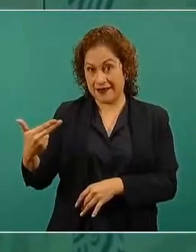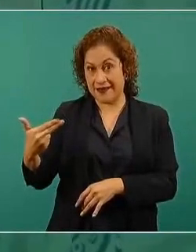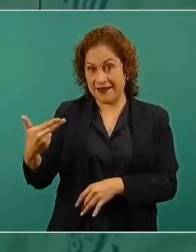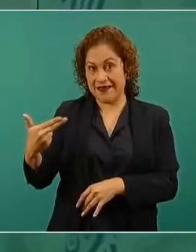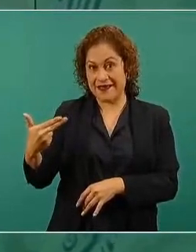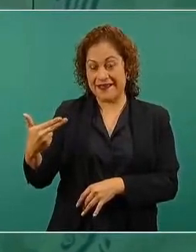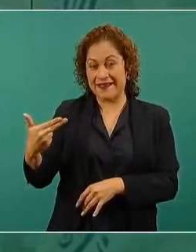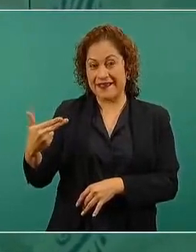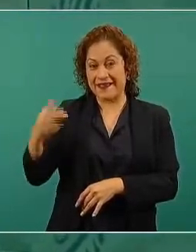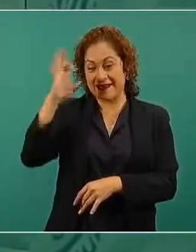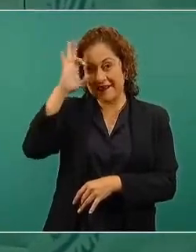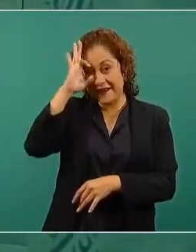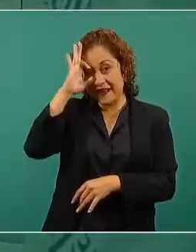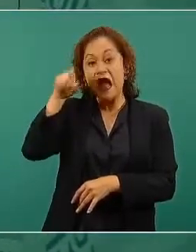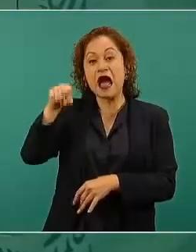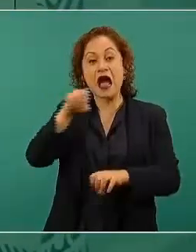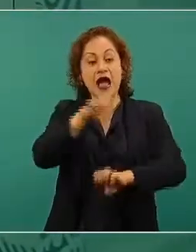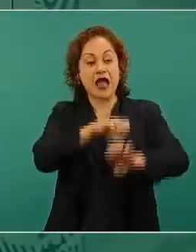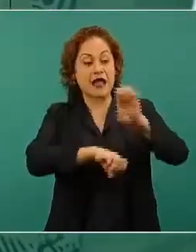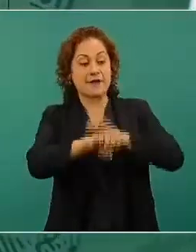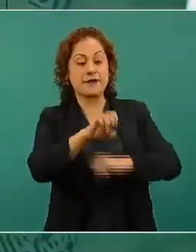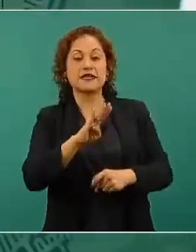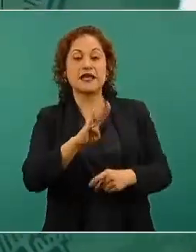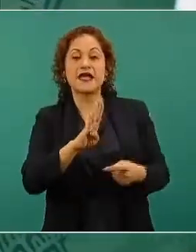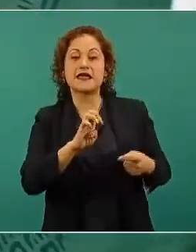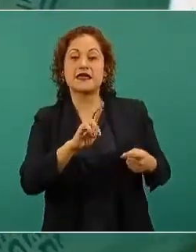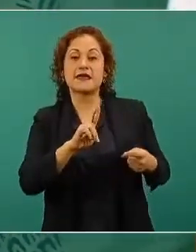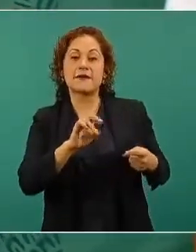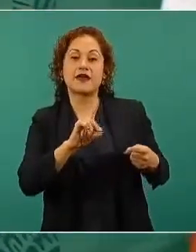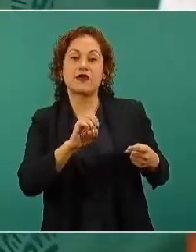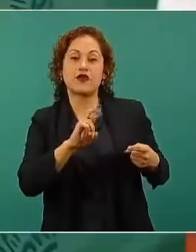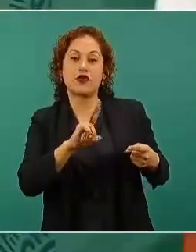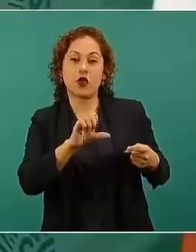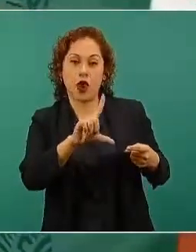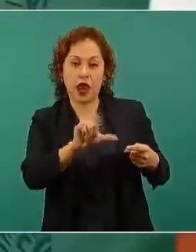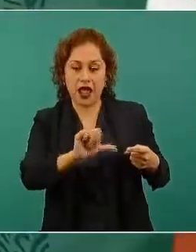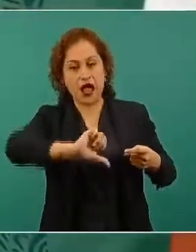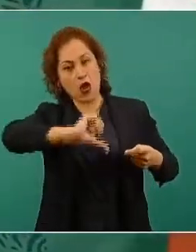la empresa favorita era Repsol